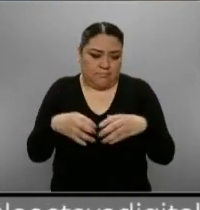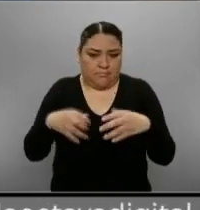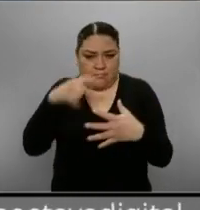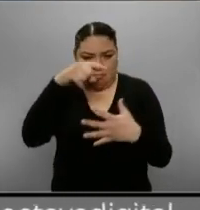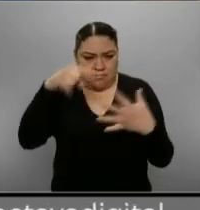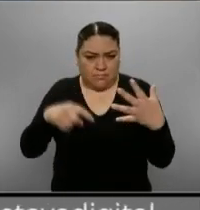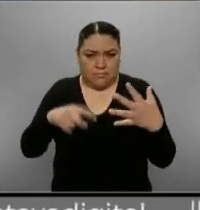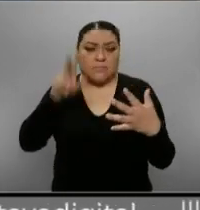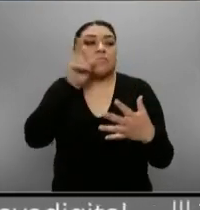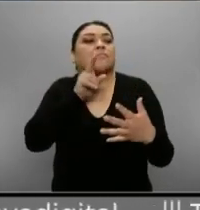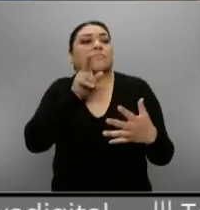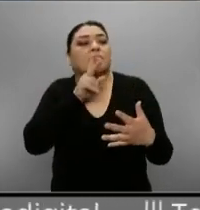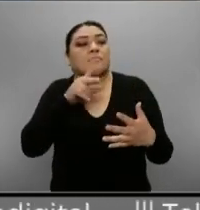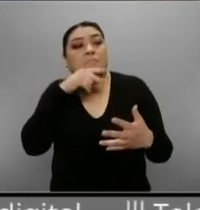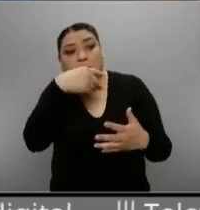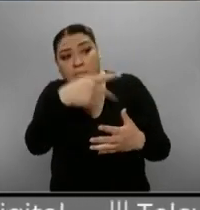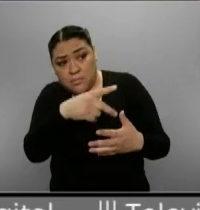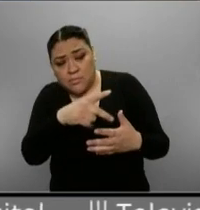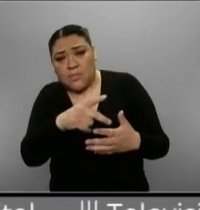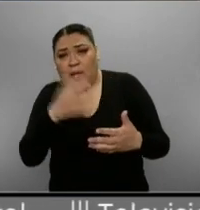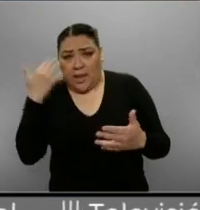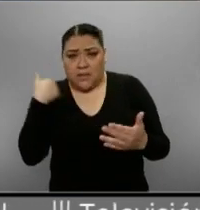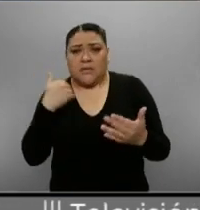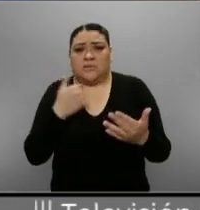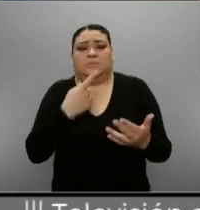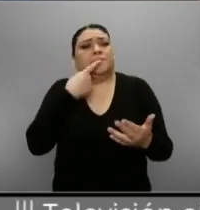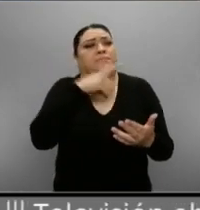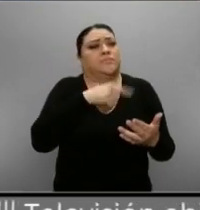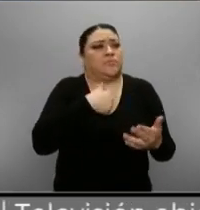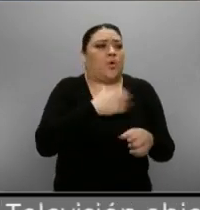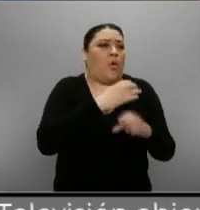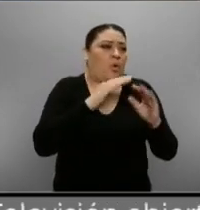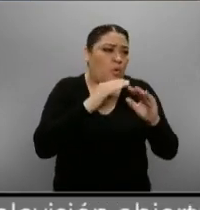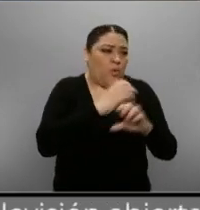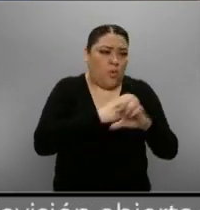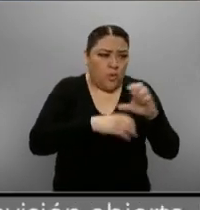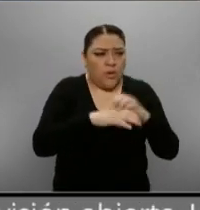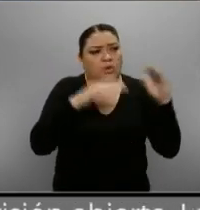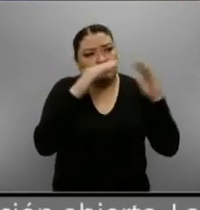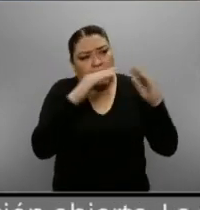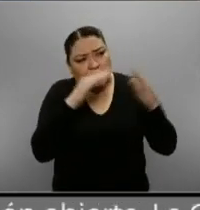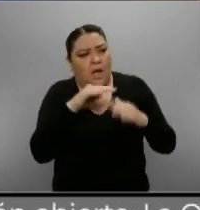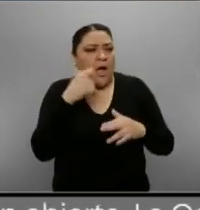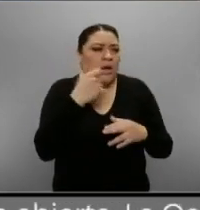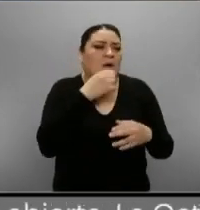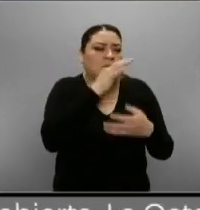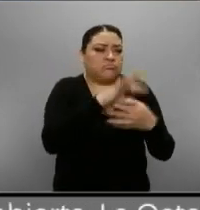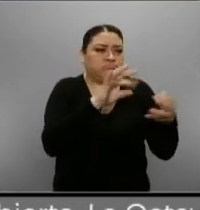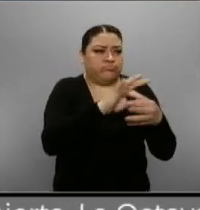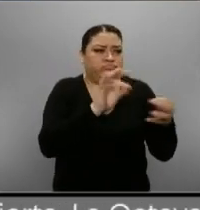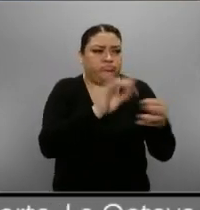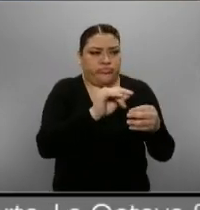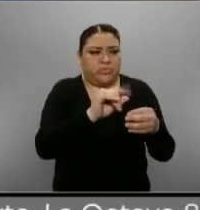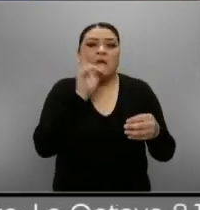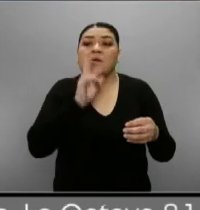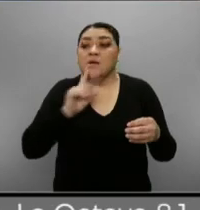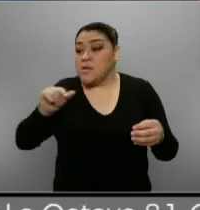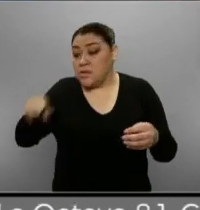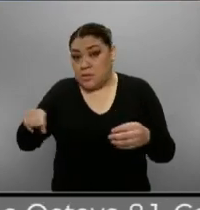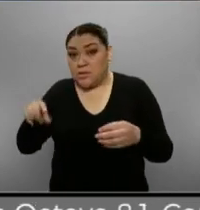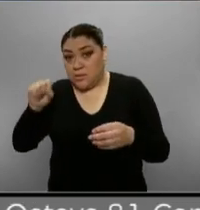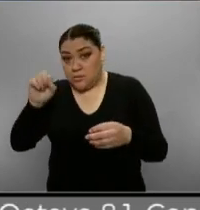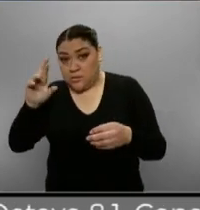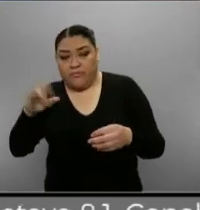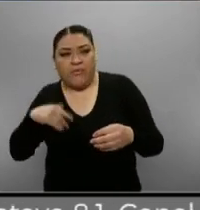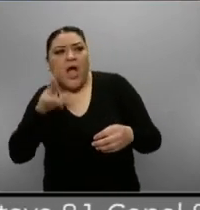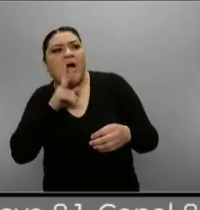corresponde a lo que realmente tienen, pues es positivo. Más allá de eso, de si se presenta la denuncia, si se hay sanciones de